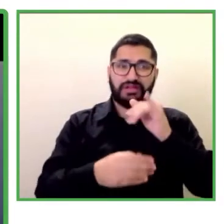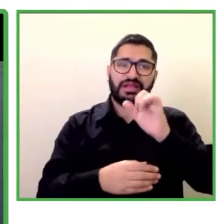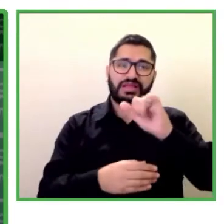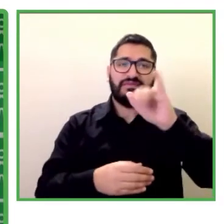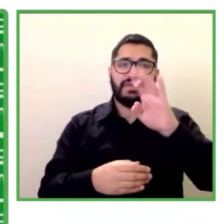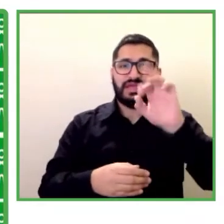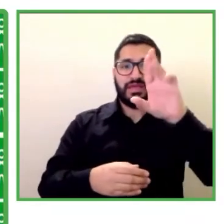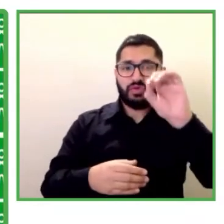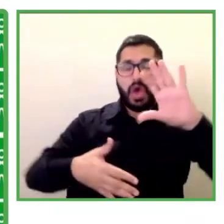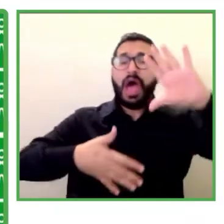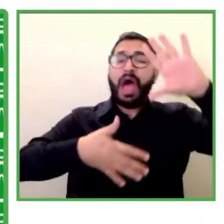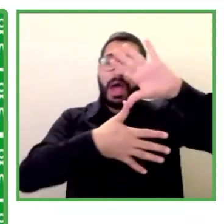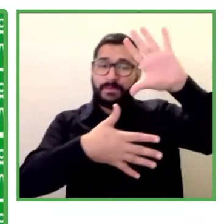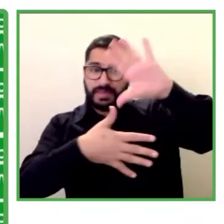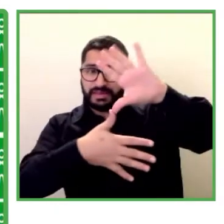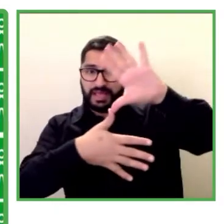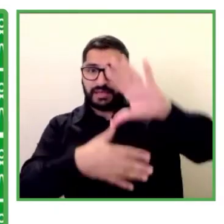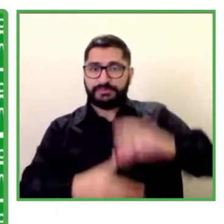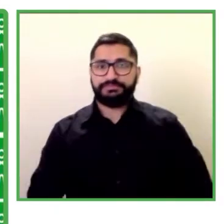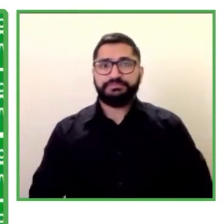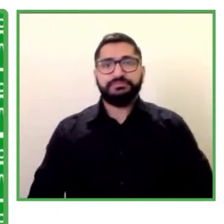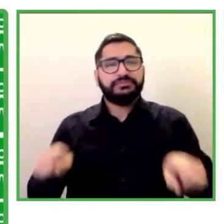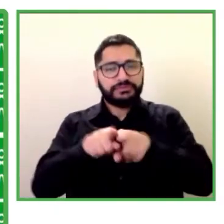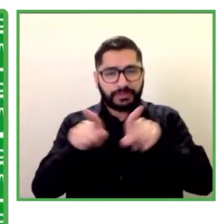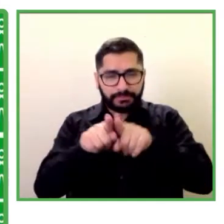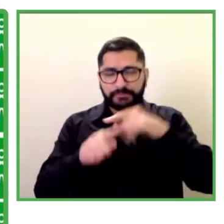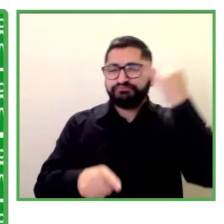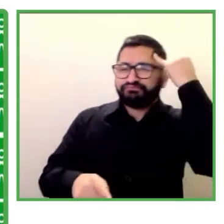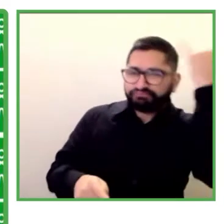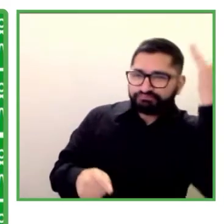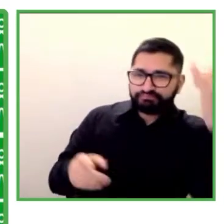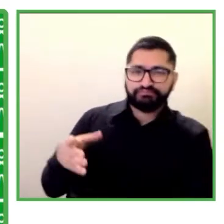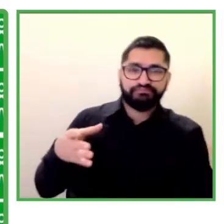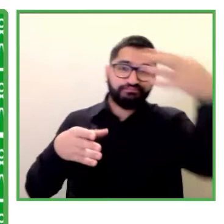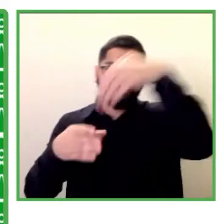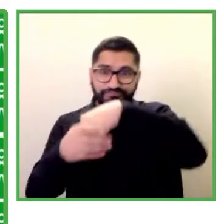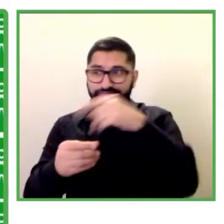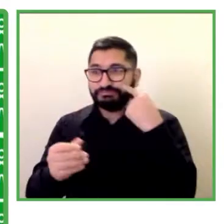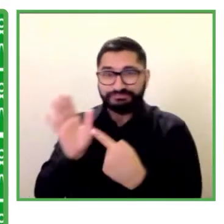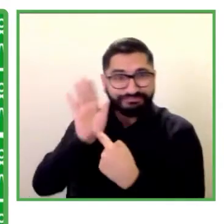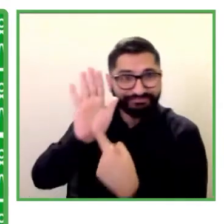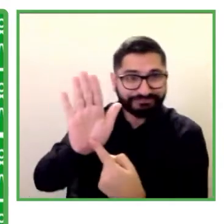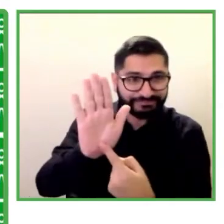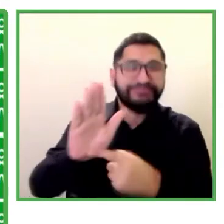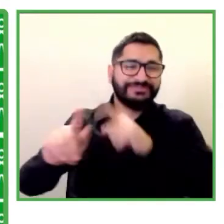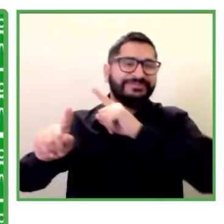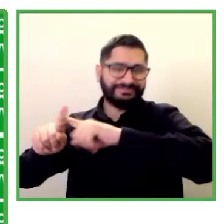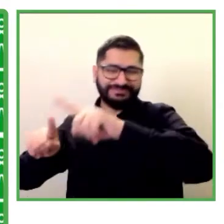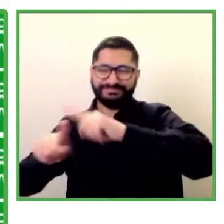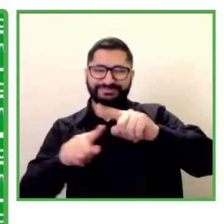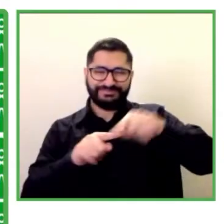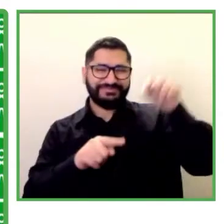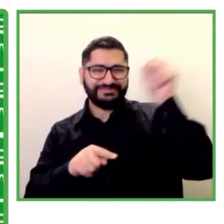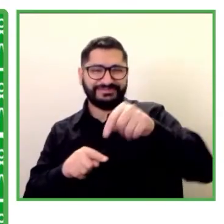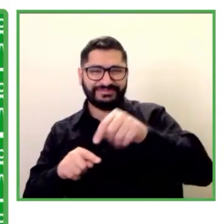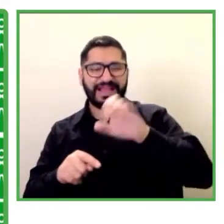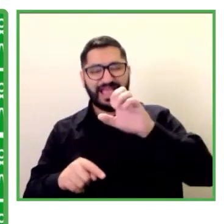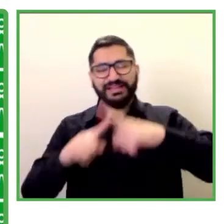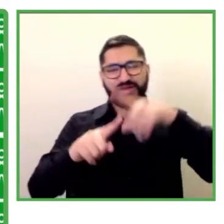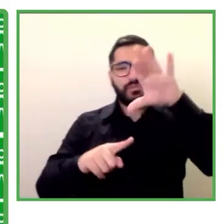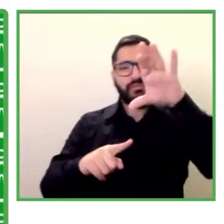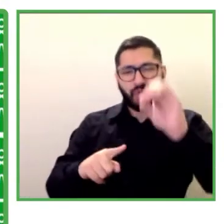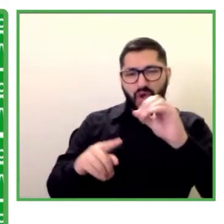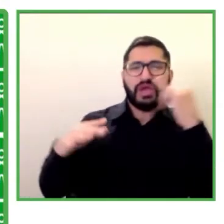Bien, ahí estábamos presentando la Expo Inclusión. También abrimos una comunidad de prácticas inclusivas, un espacio de intercambio donde compartimos